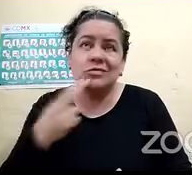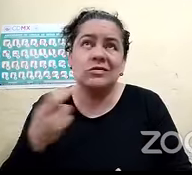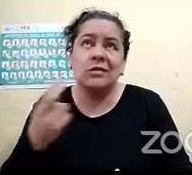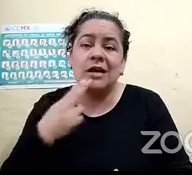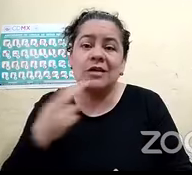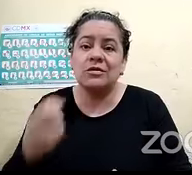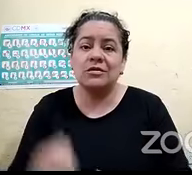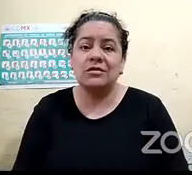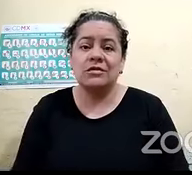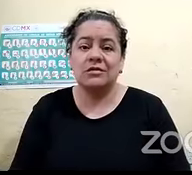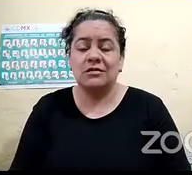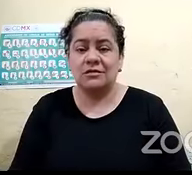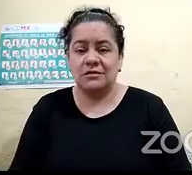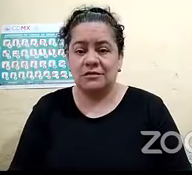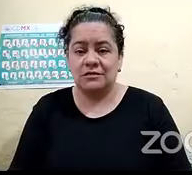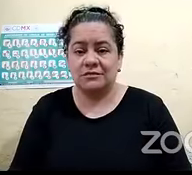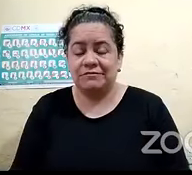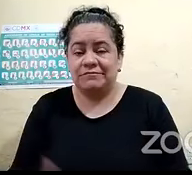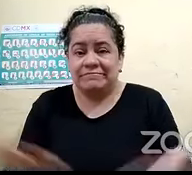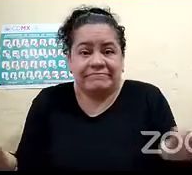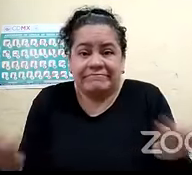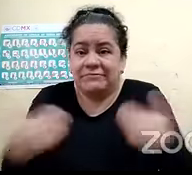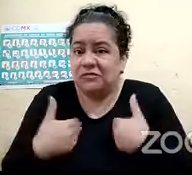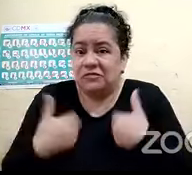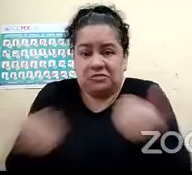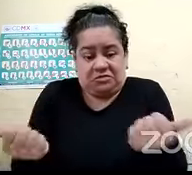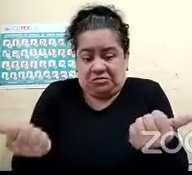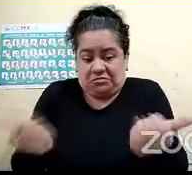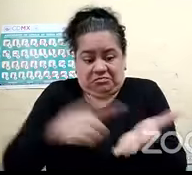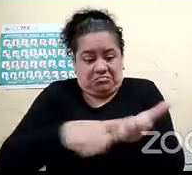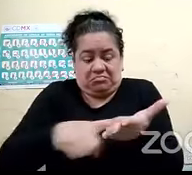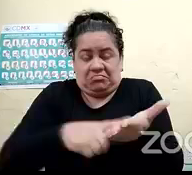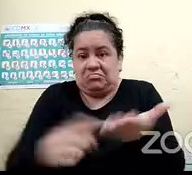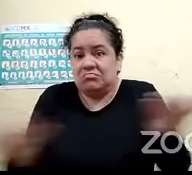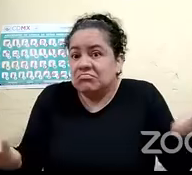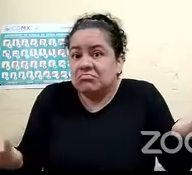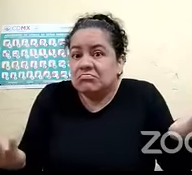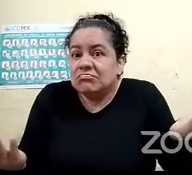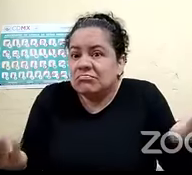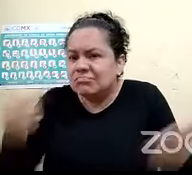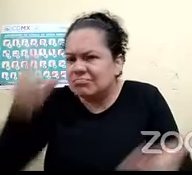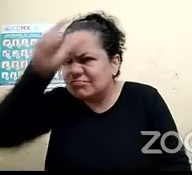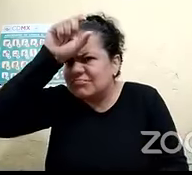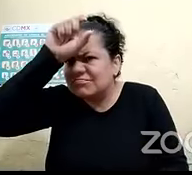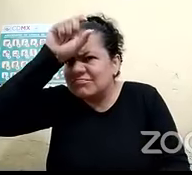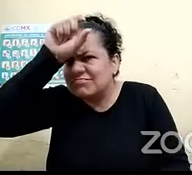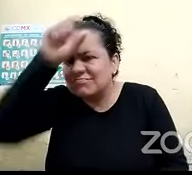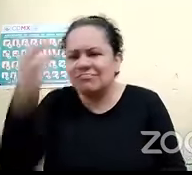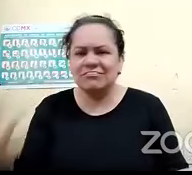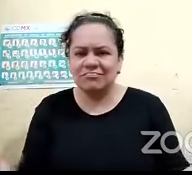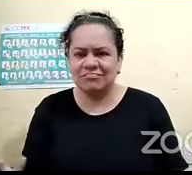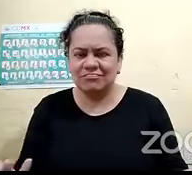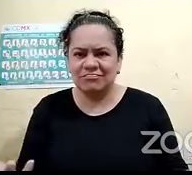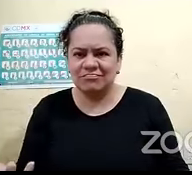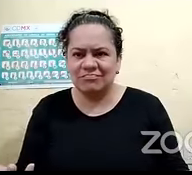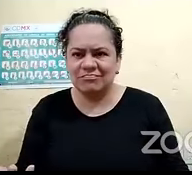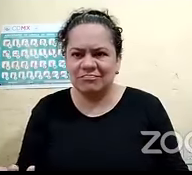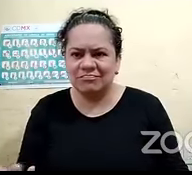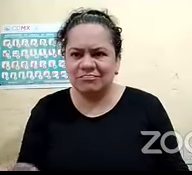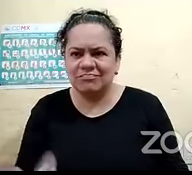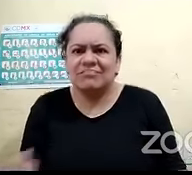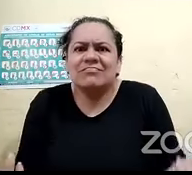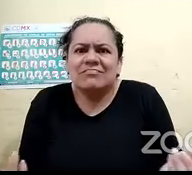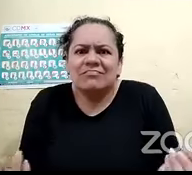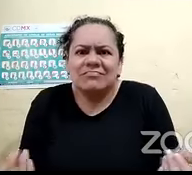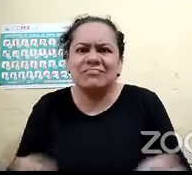no me dice, o sea, no me indica ¿para qué? ¿Para qué es esa flecha? ¿A dónde me lleva? Ok, ok.